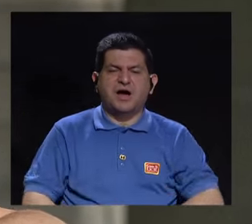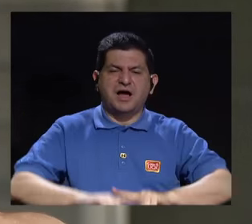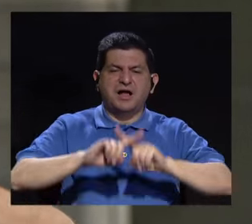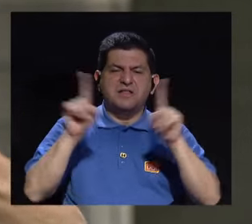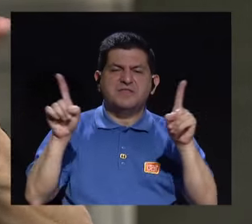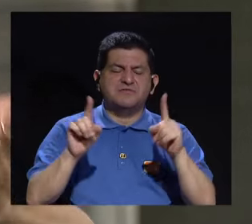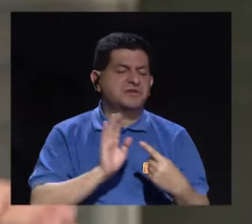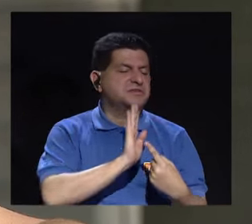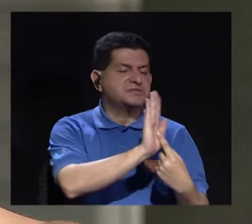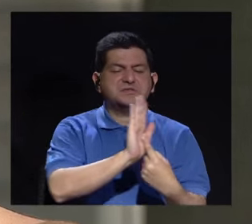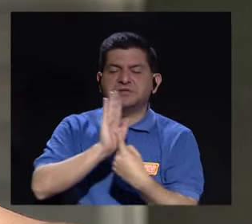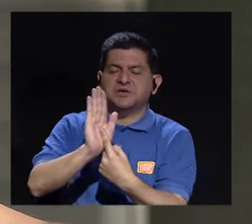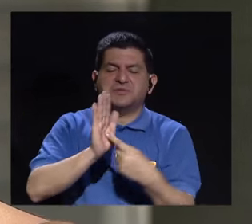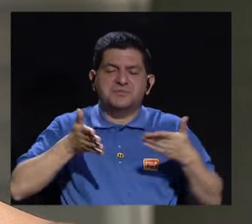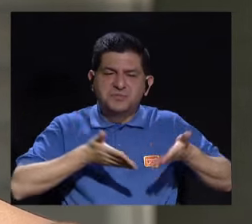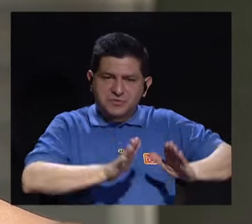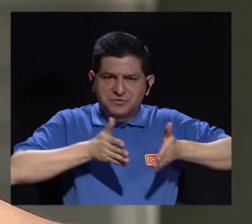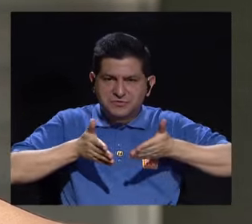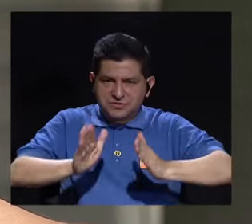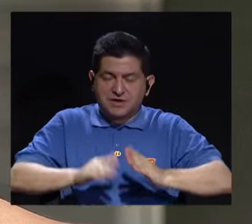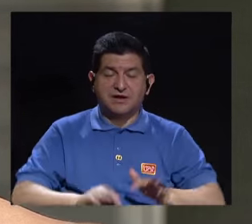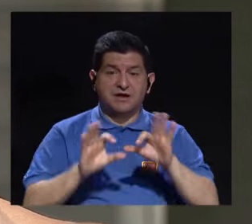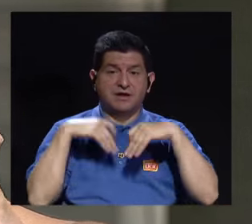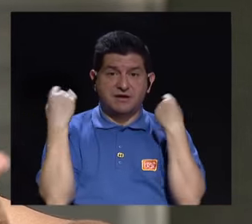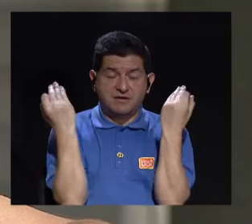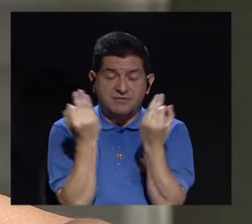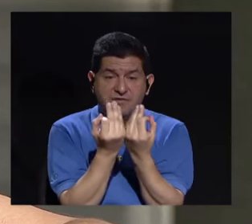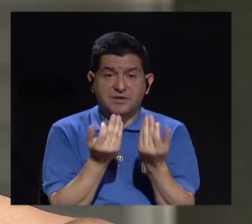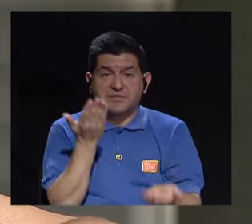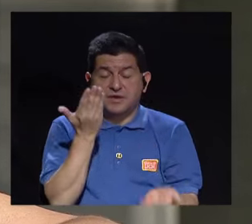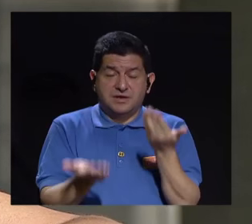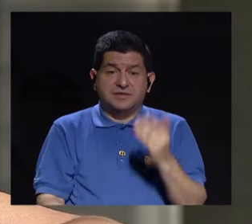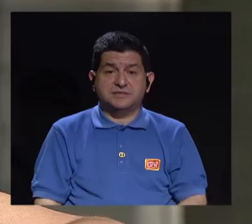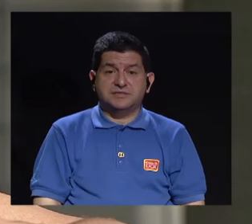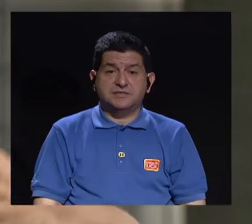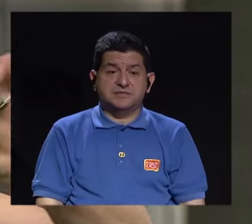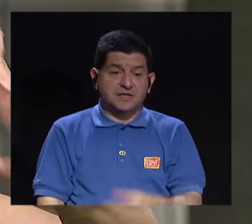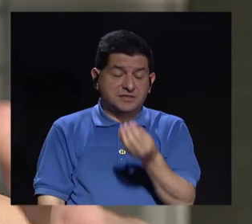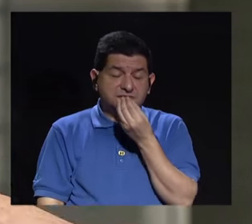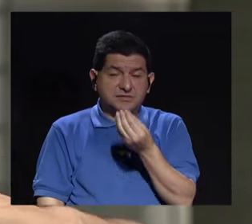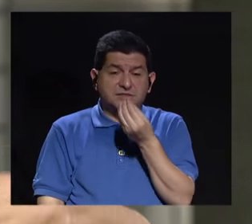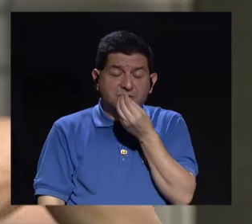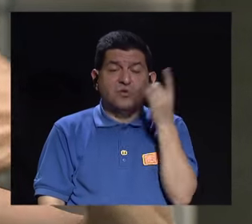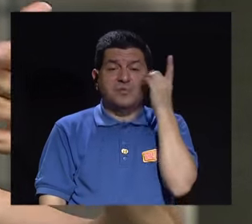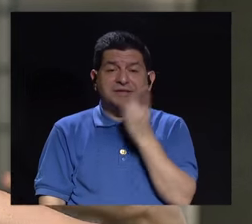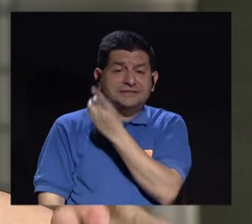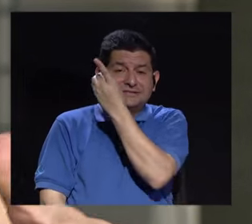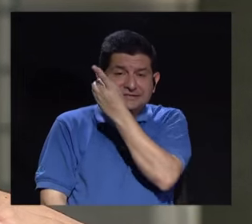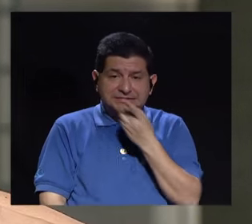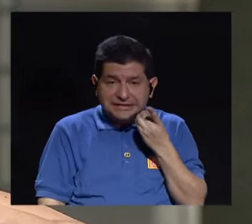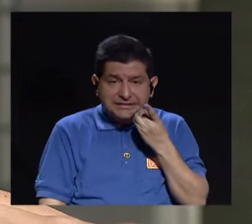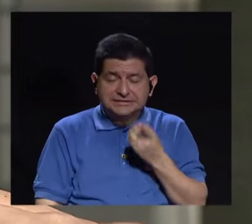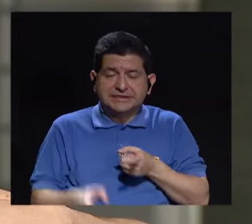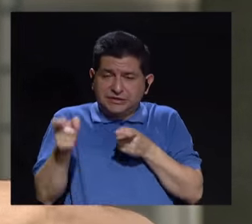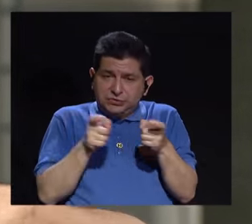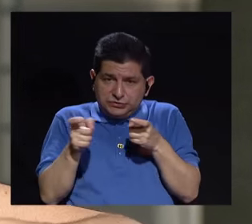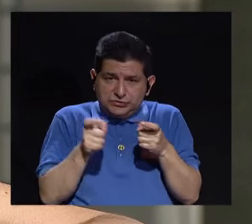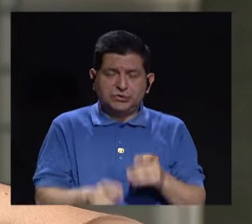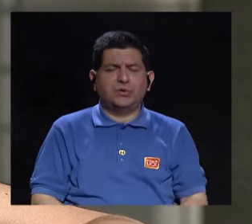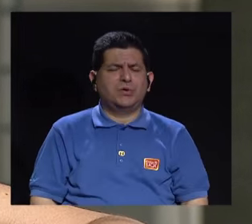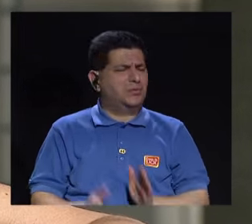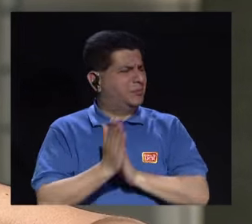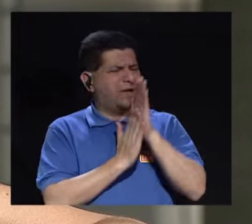diferencias entre los hijos, a veces son familias también muy dietantes, es decir, que hacen muchas dietas, que tienen mucha